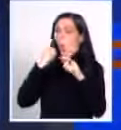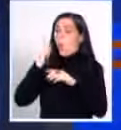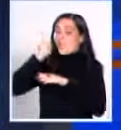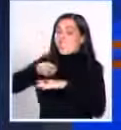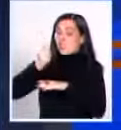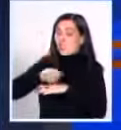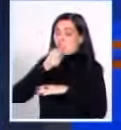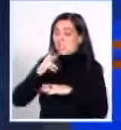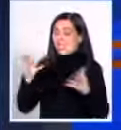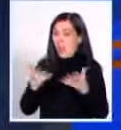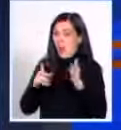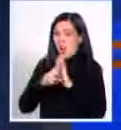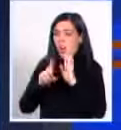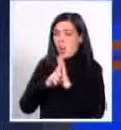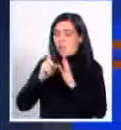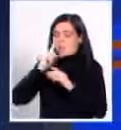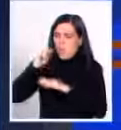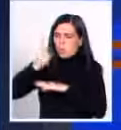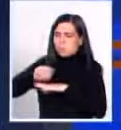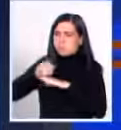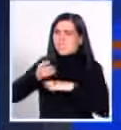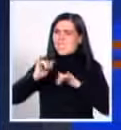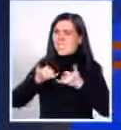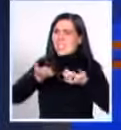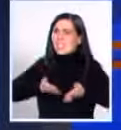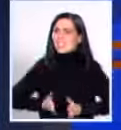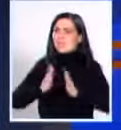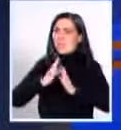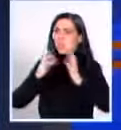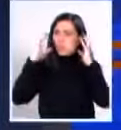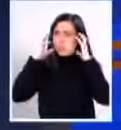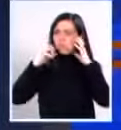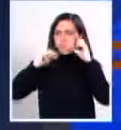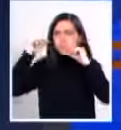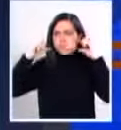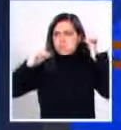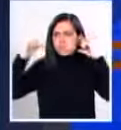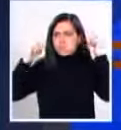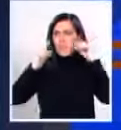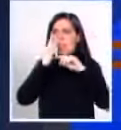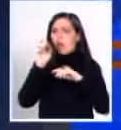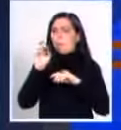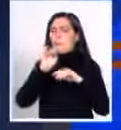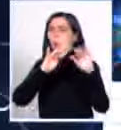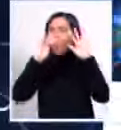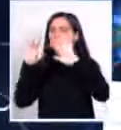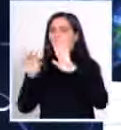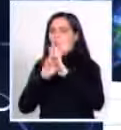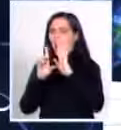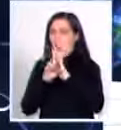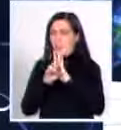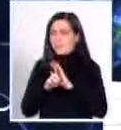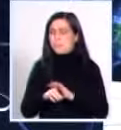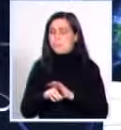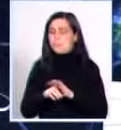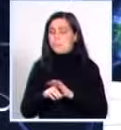obligatoria desde nacimiento a partir del 2009, doctora? Yo